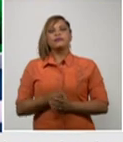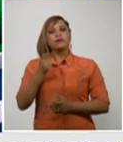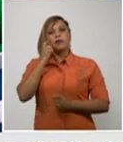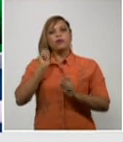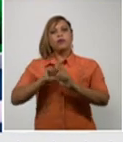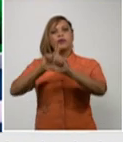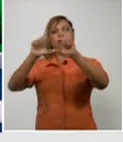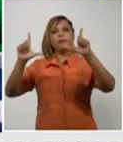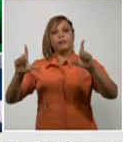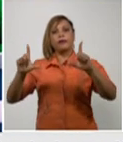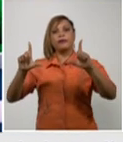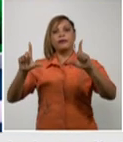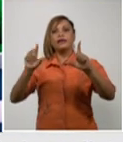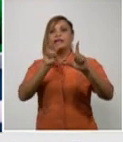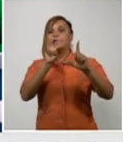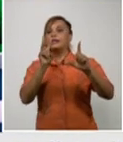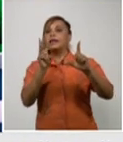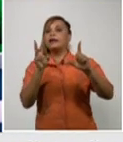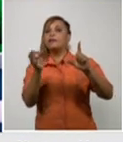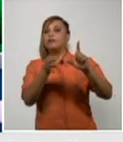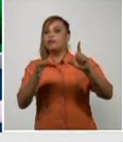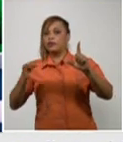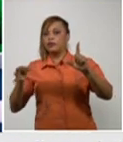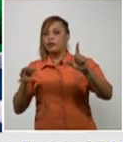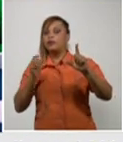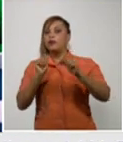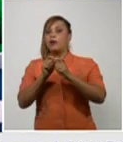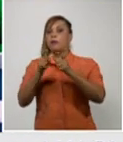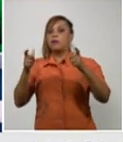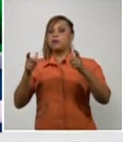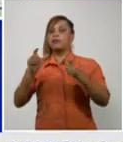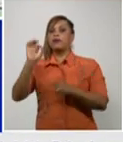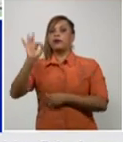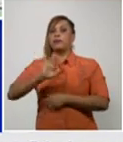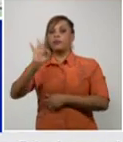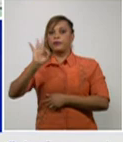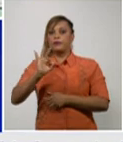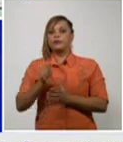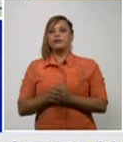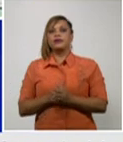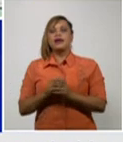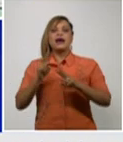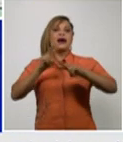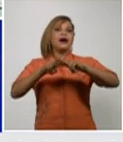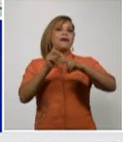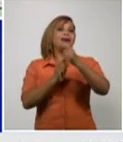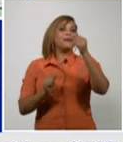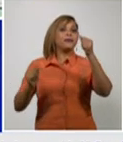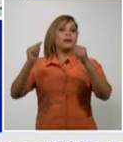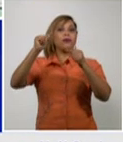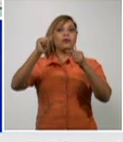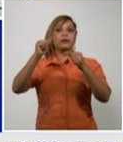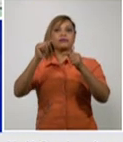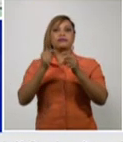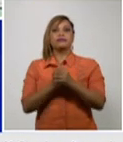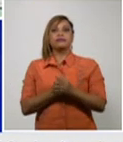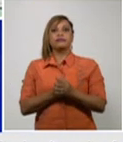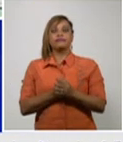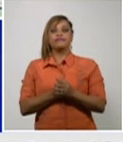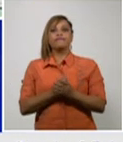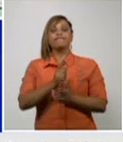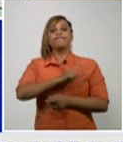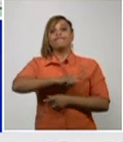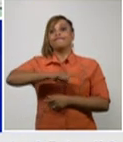los tres territorios con mayores tasas la Habana en primer lugar con una curva que no logra